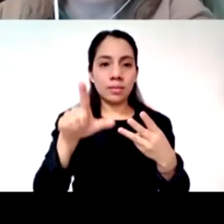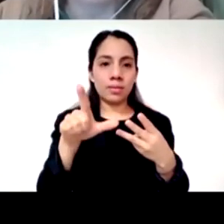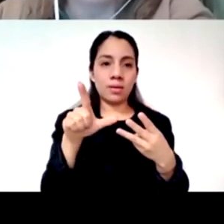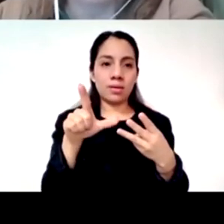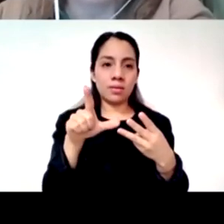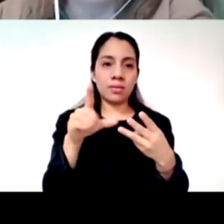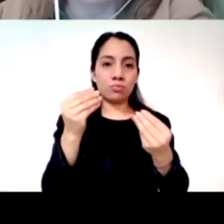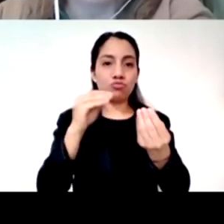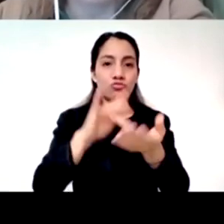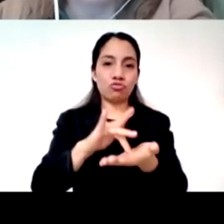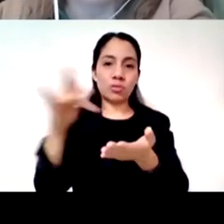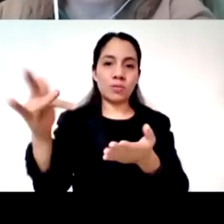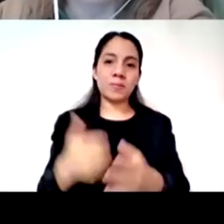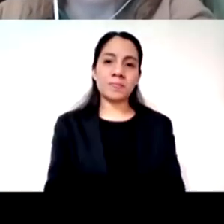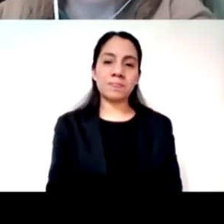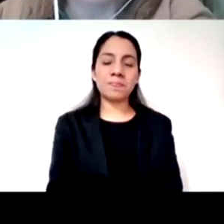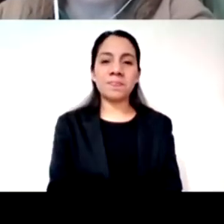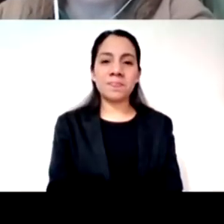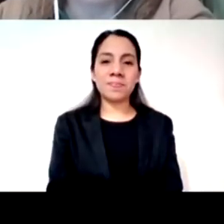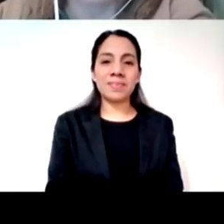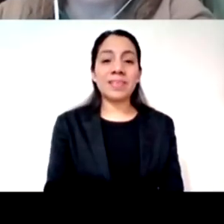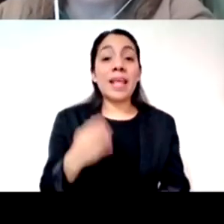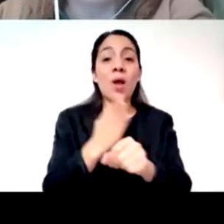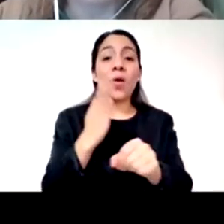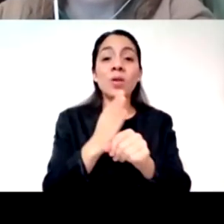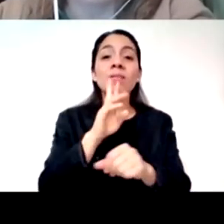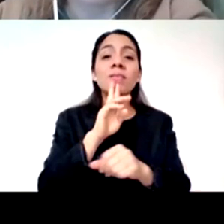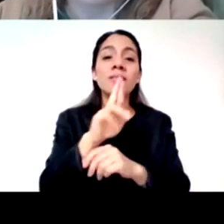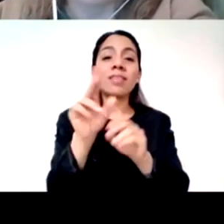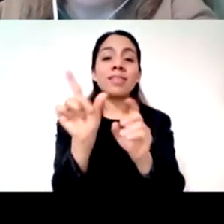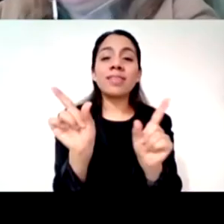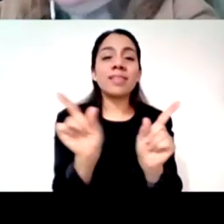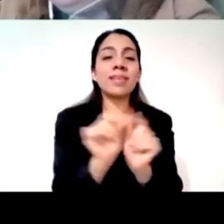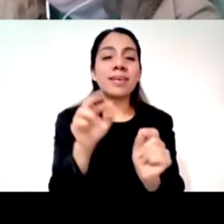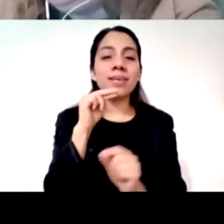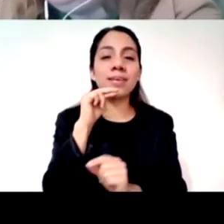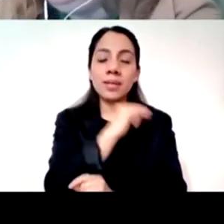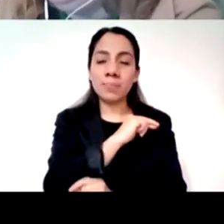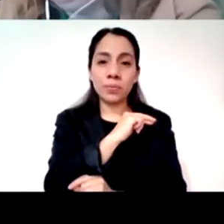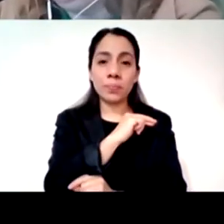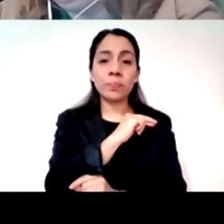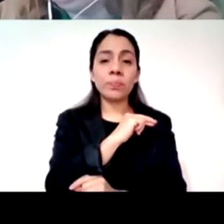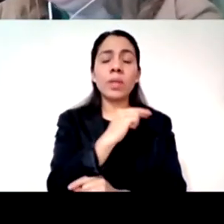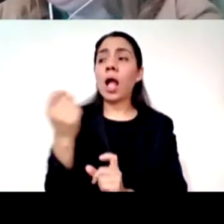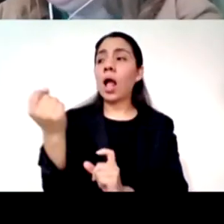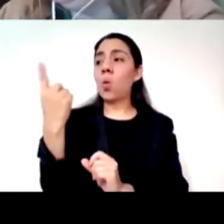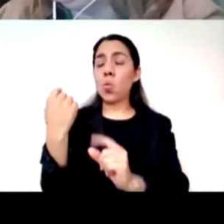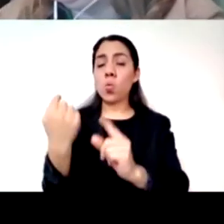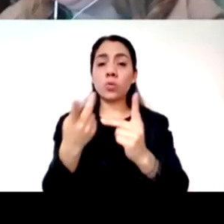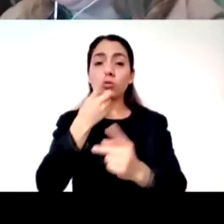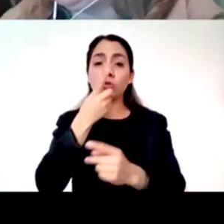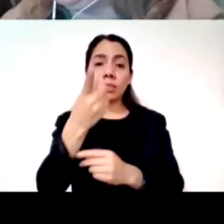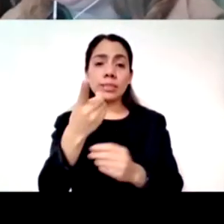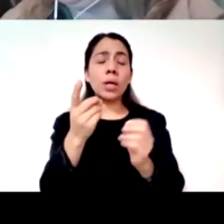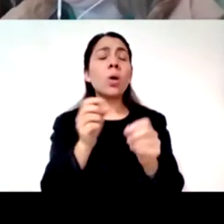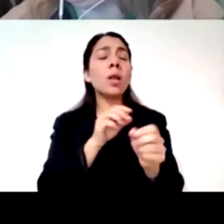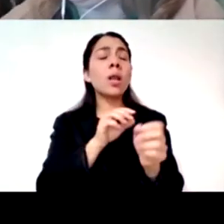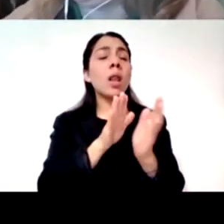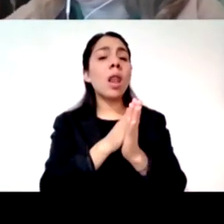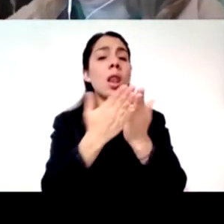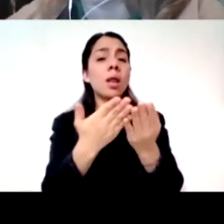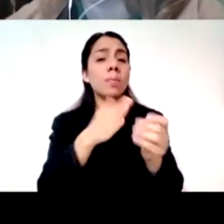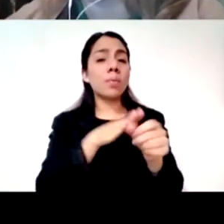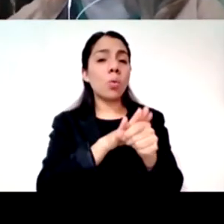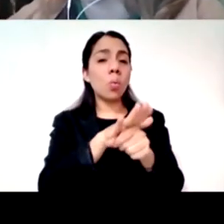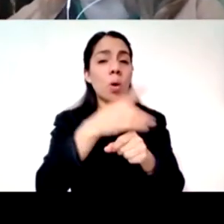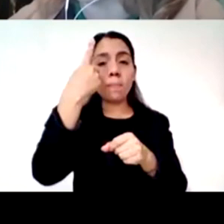la más corta y rápida muchos piden algún libro algún manual que pueda servir